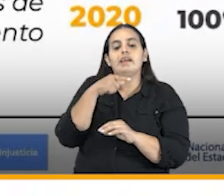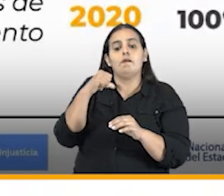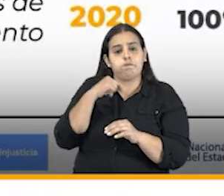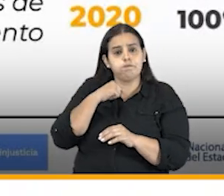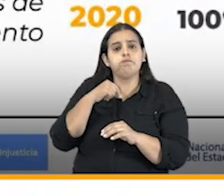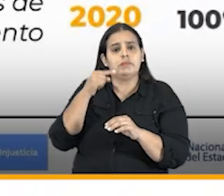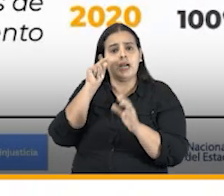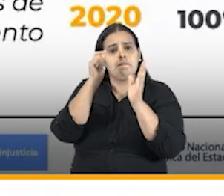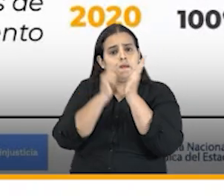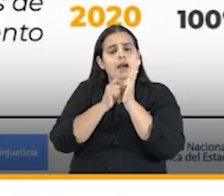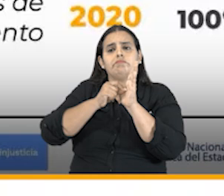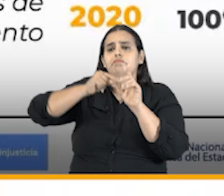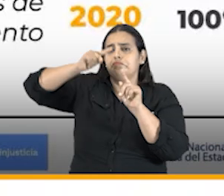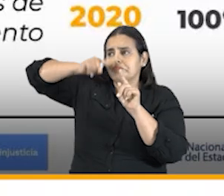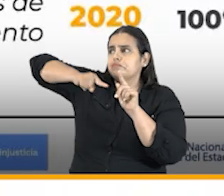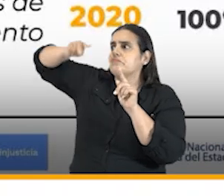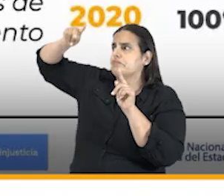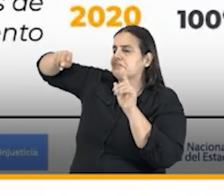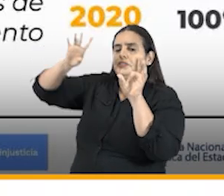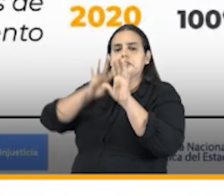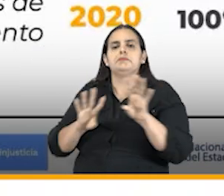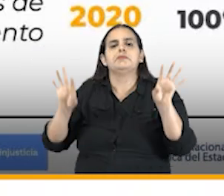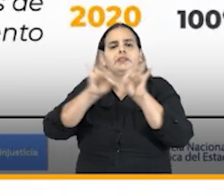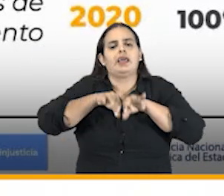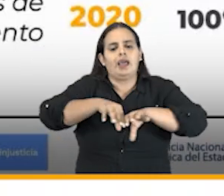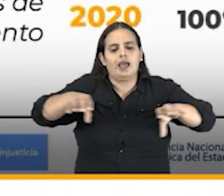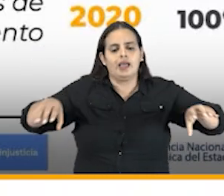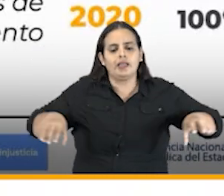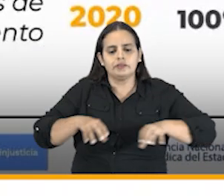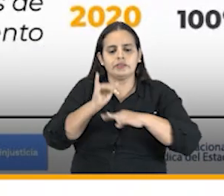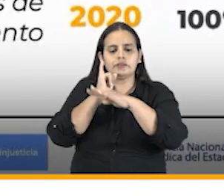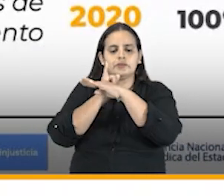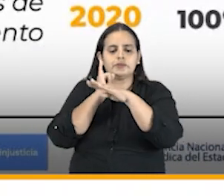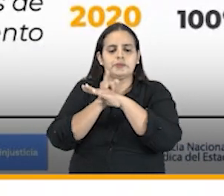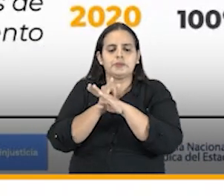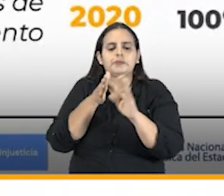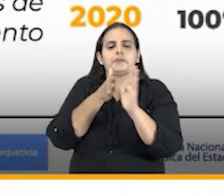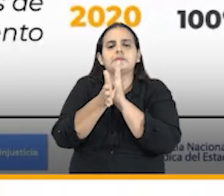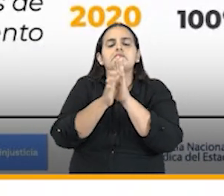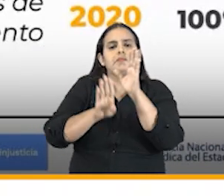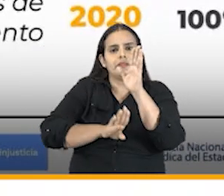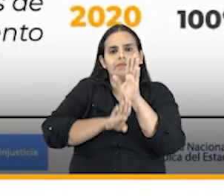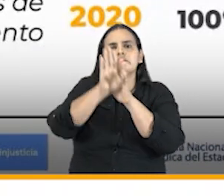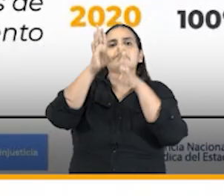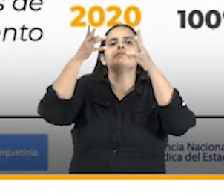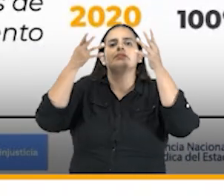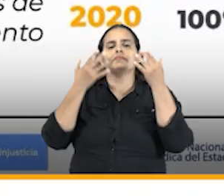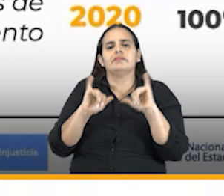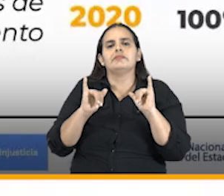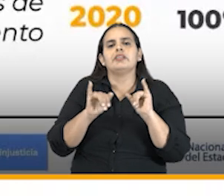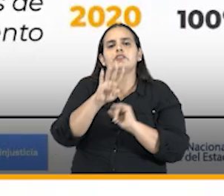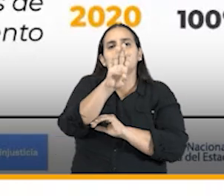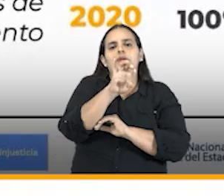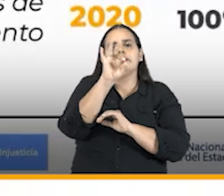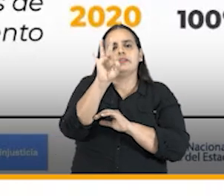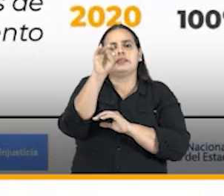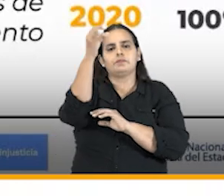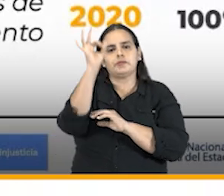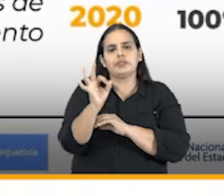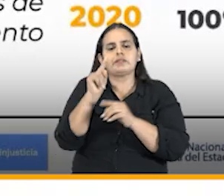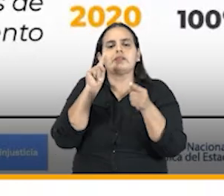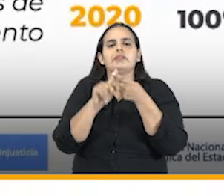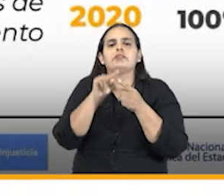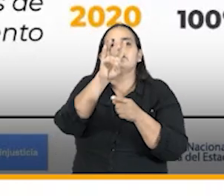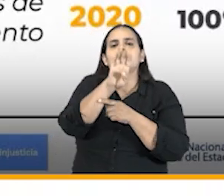indicadores que son sumamente importantes el plan de acción institucional ha evolucionado en del 93% al